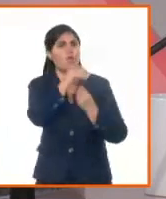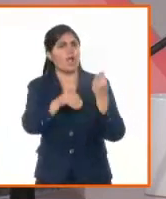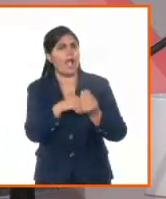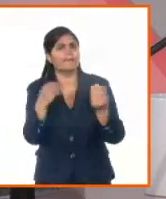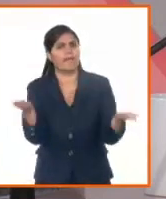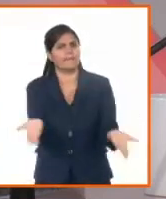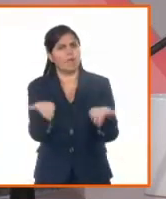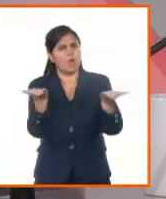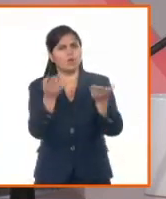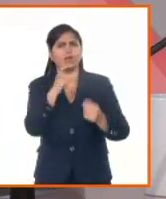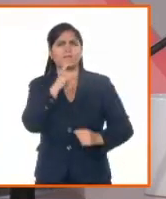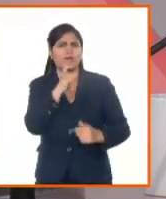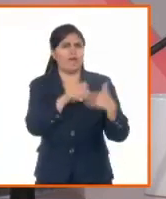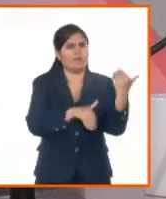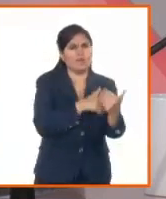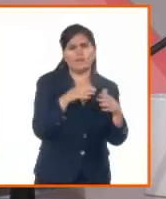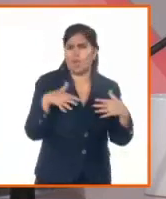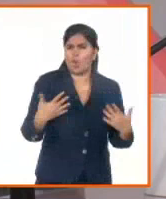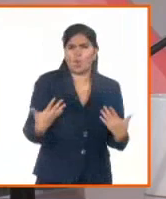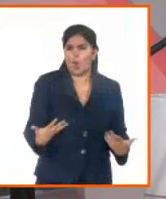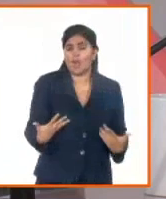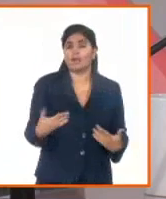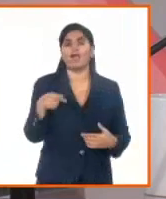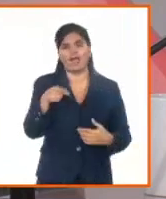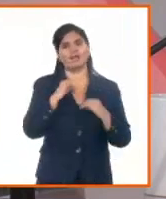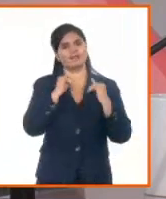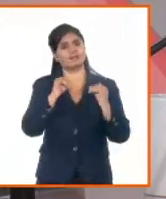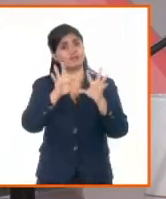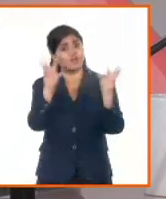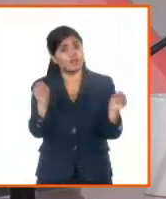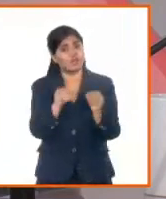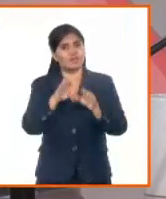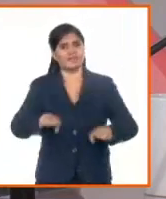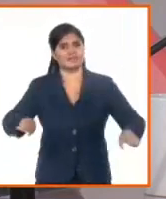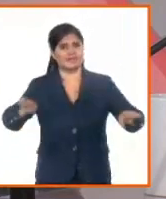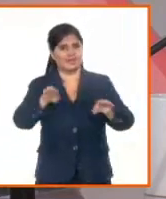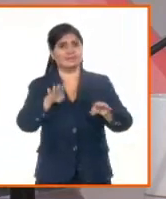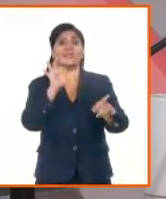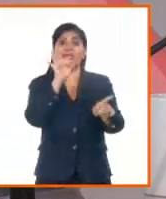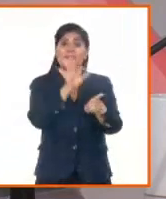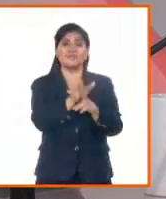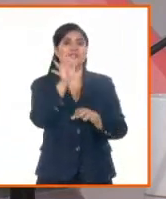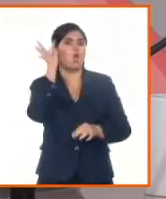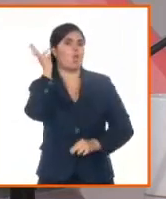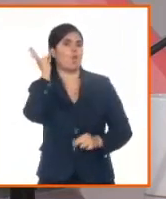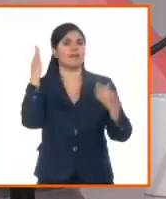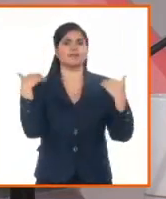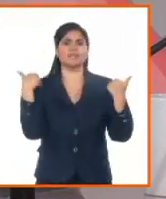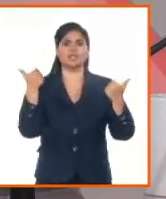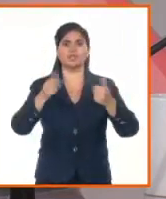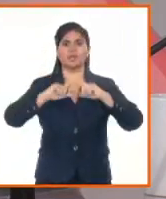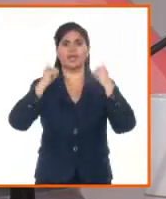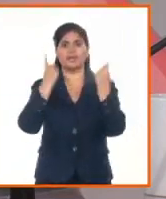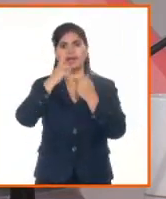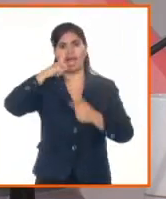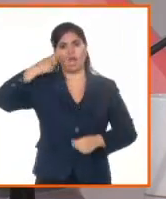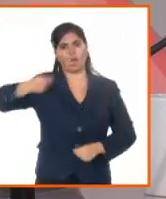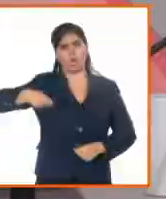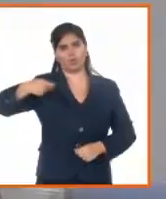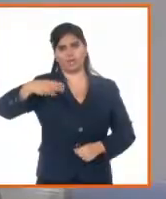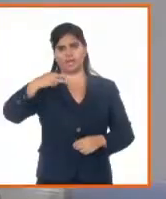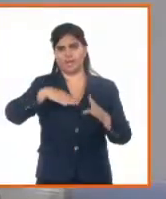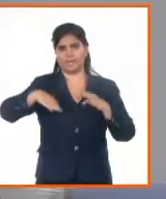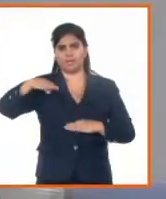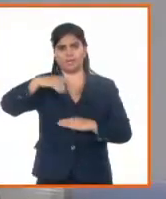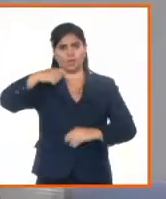que persisten? De eso estaremos hablando hoy en nuestra mesa redonda. Y me gustaría comenzar, pues, con la directora general de notarías del Ministerio de Justicia, la